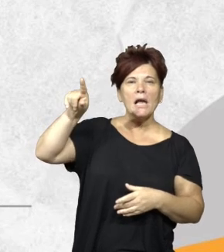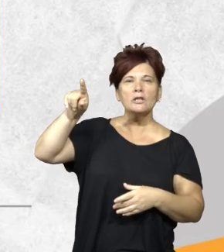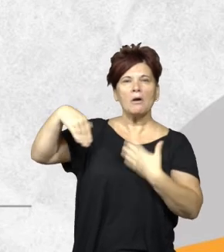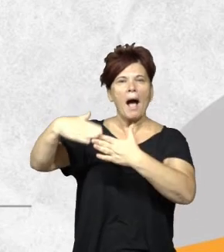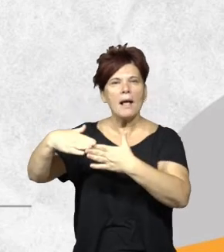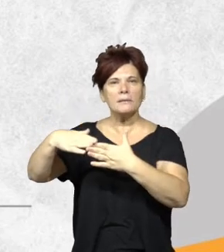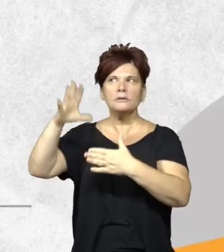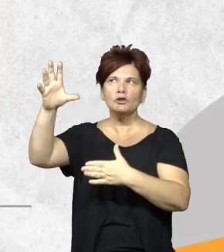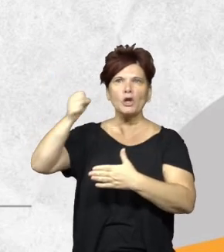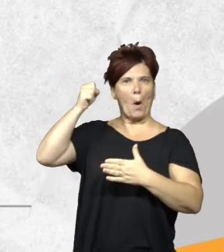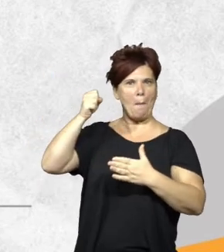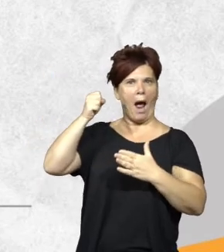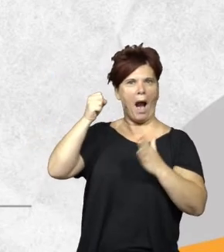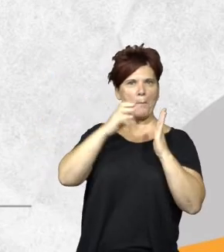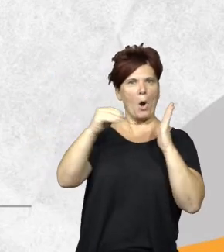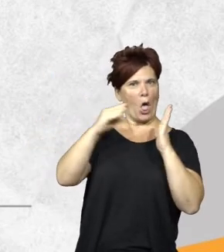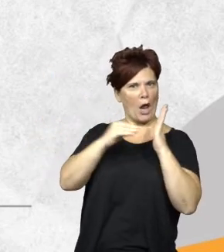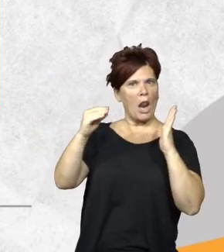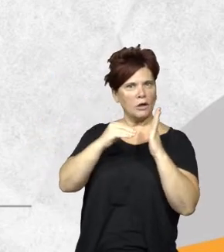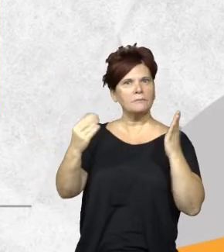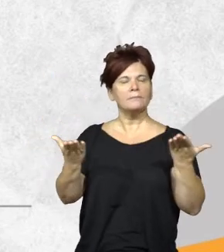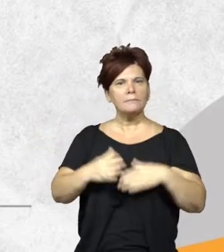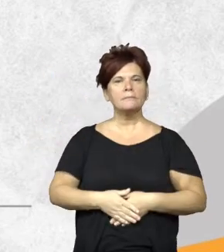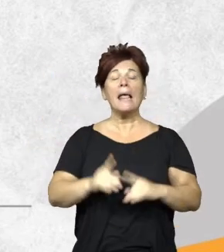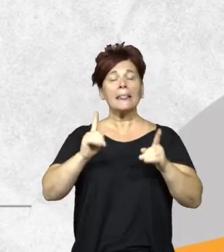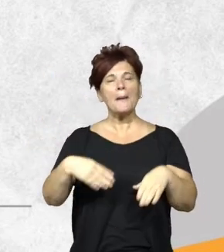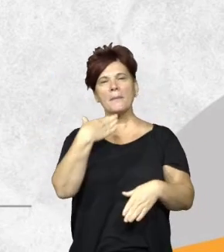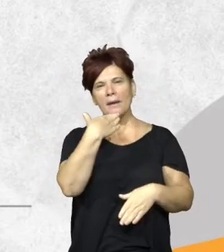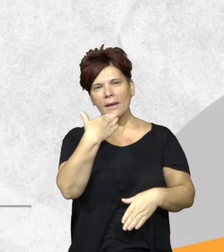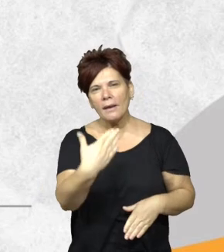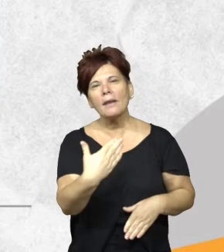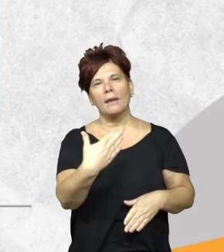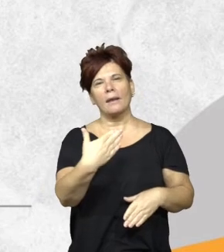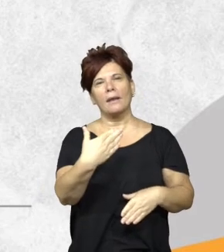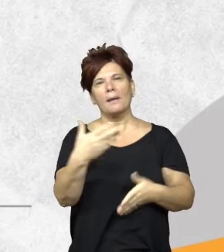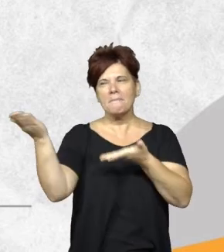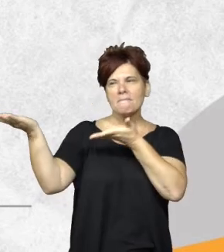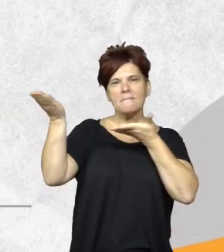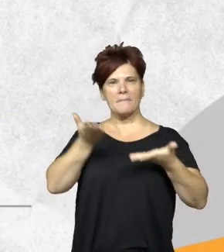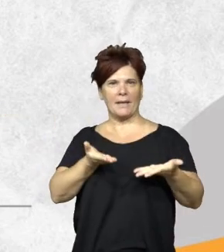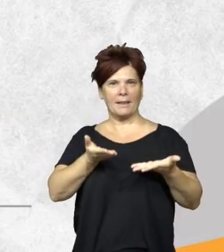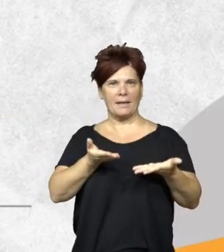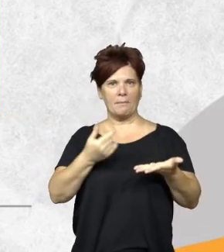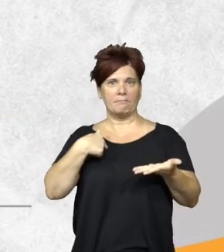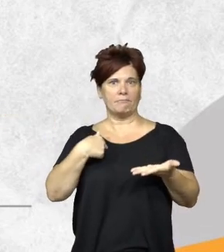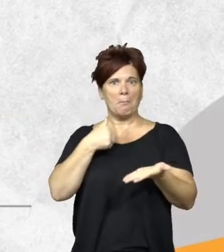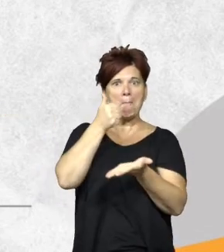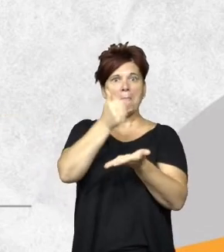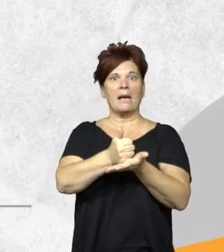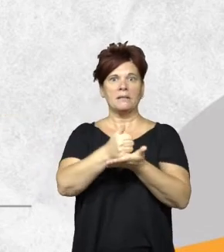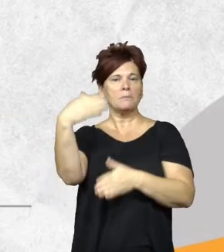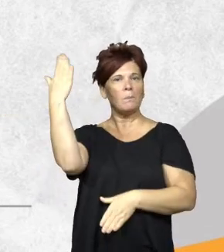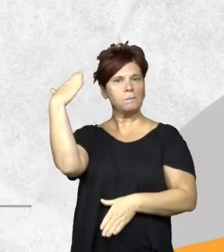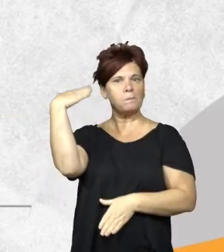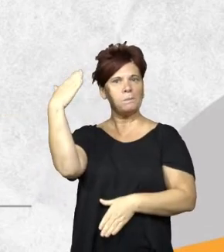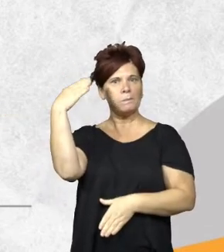provincia podamos aplicarlo. También tengo que agradecer la invitación para participar en este panel,